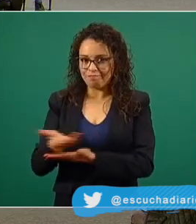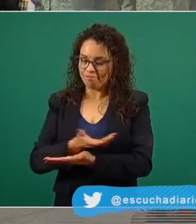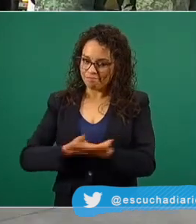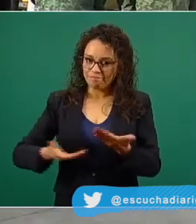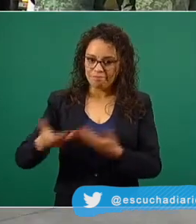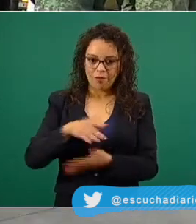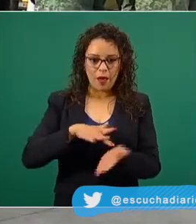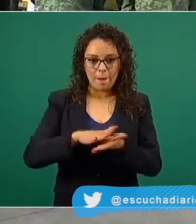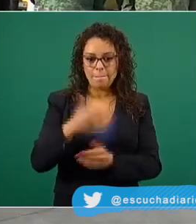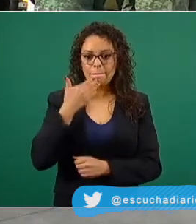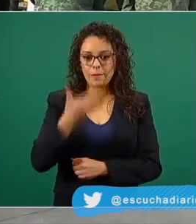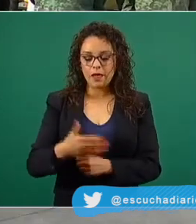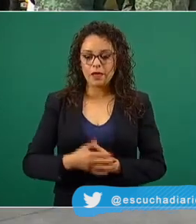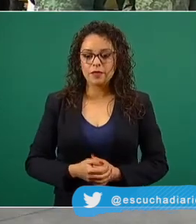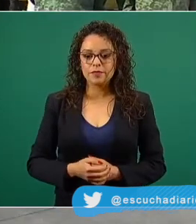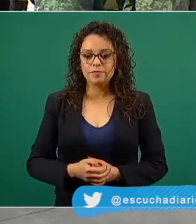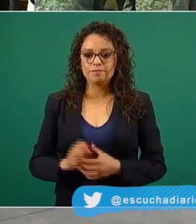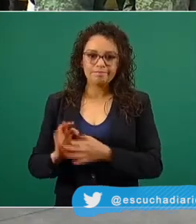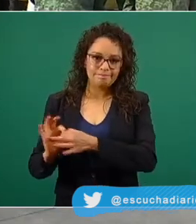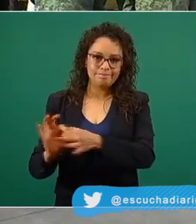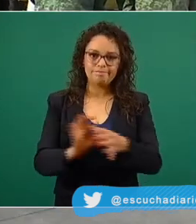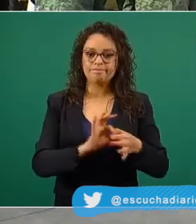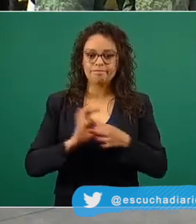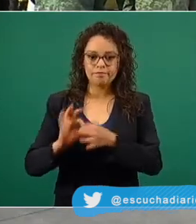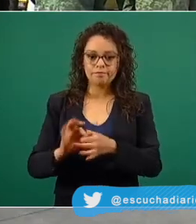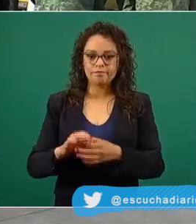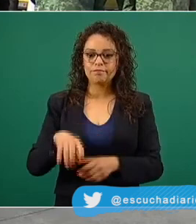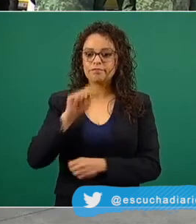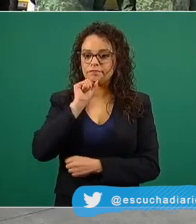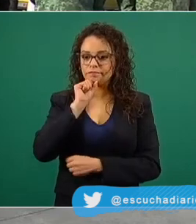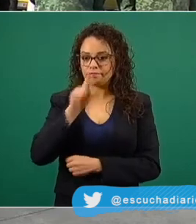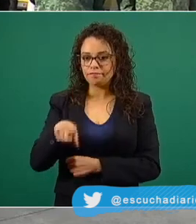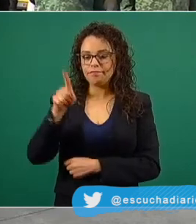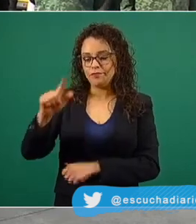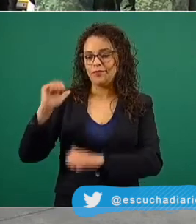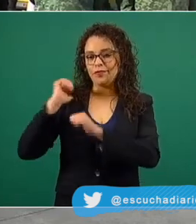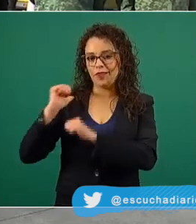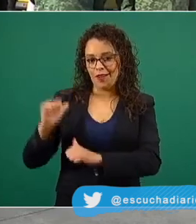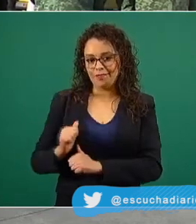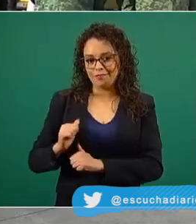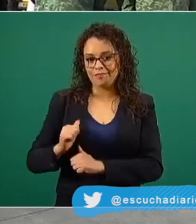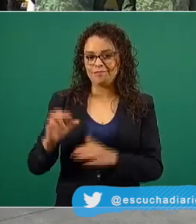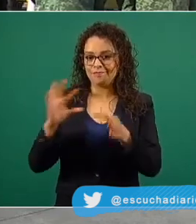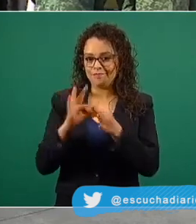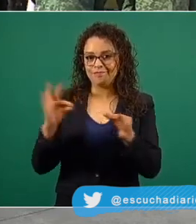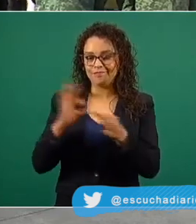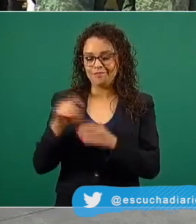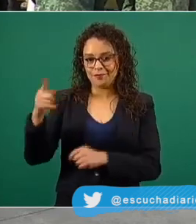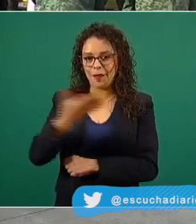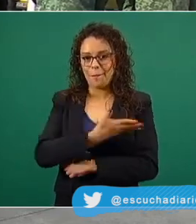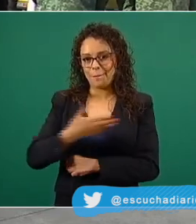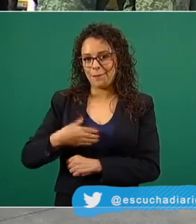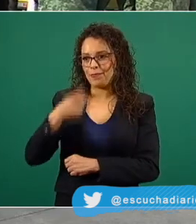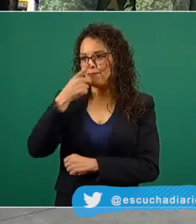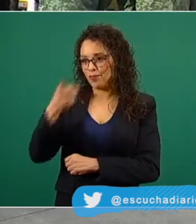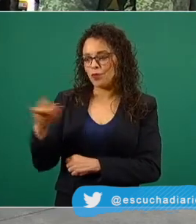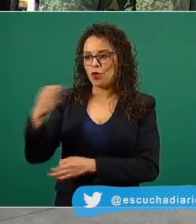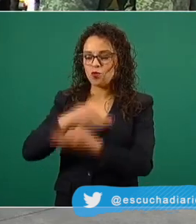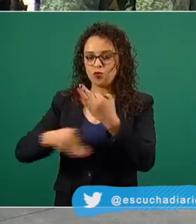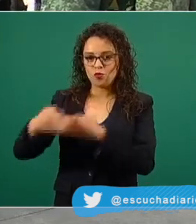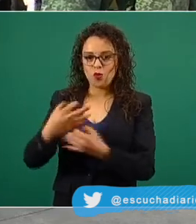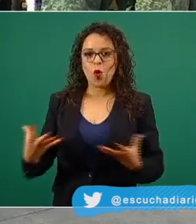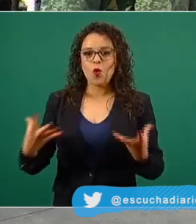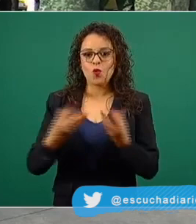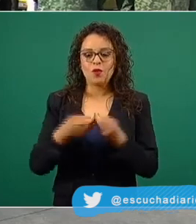reconocimiento de parte del presidente también a las autoridades de Nuevo León por el apoyo y la colaboración que han tenido. Estamos